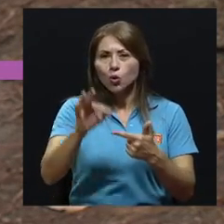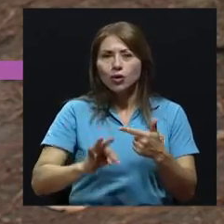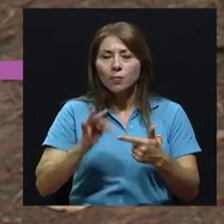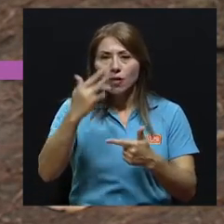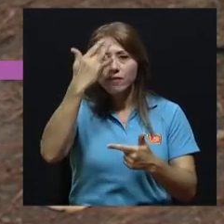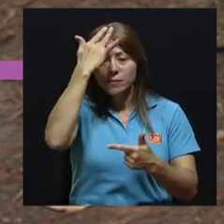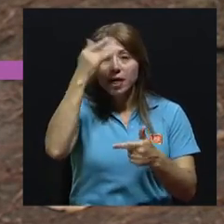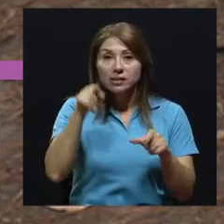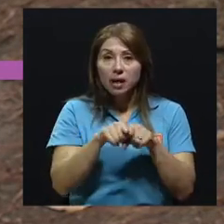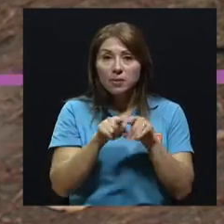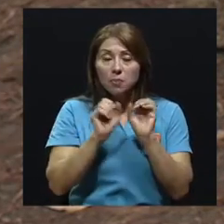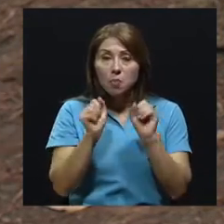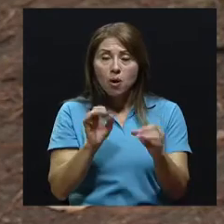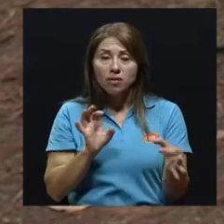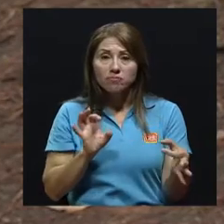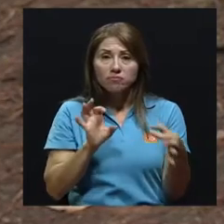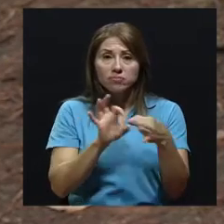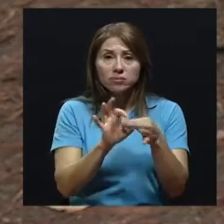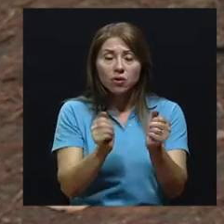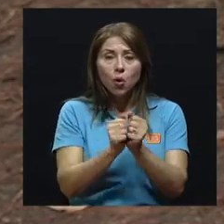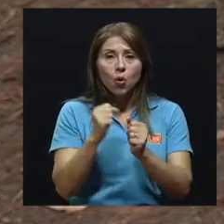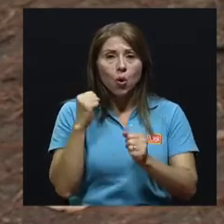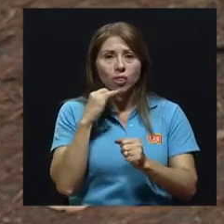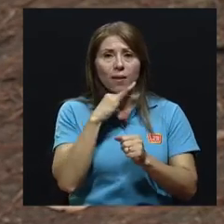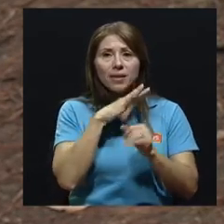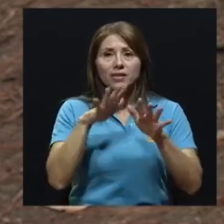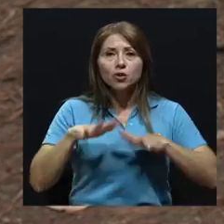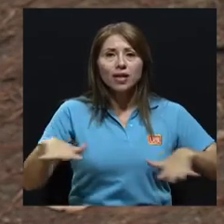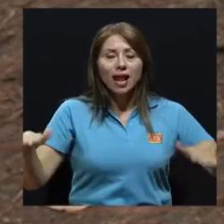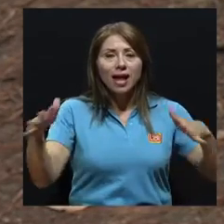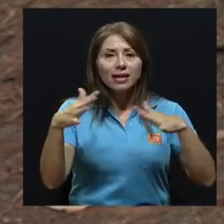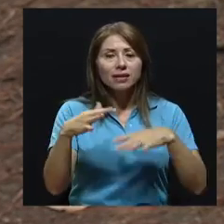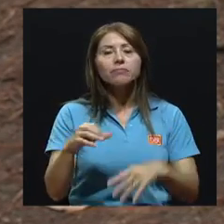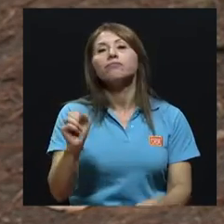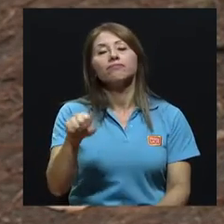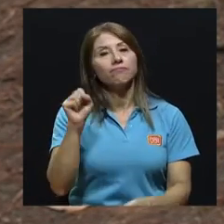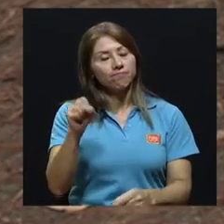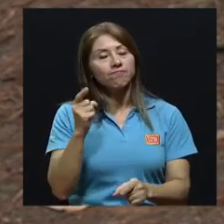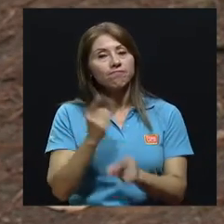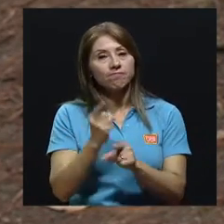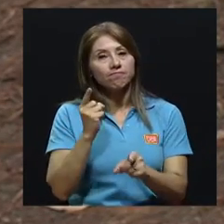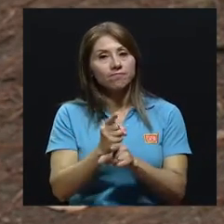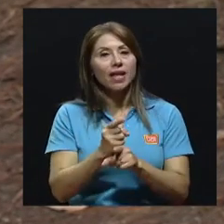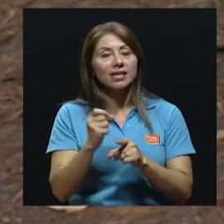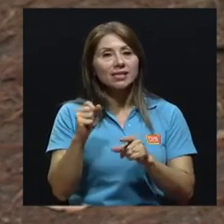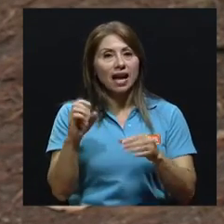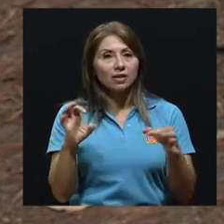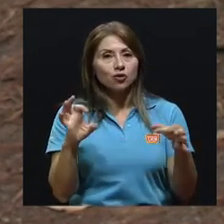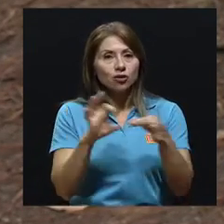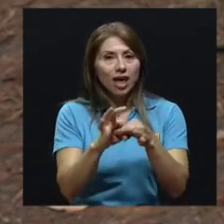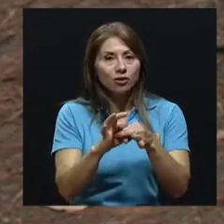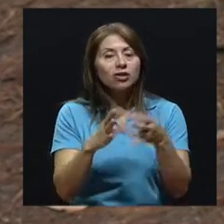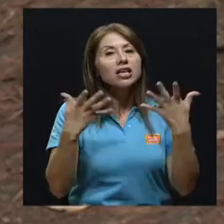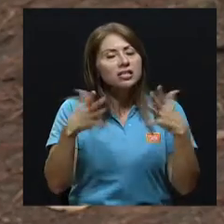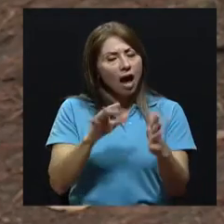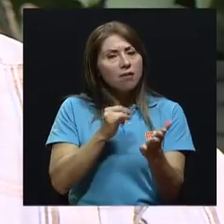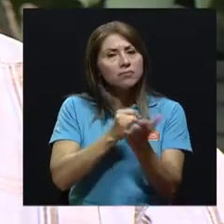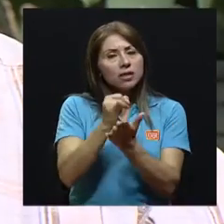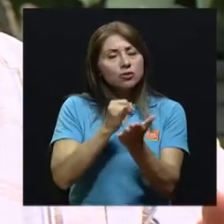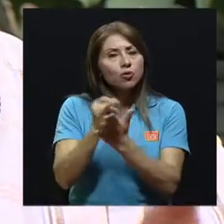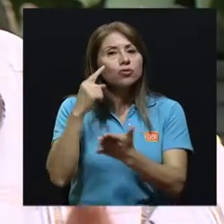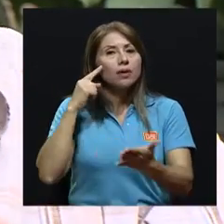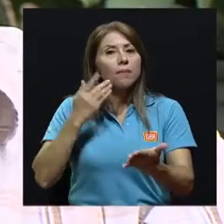¿podrían estar asociadas también con esta contaminación del aire? No, de hecho que sí están asociadas. Hay estudios que demuestran una clara relación